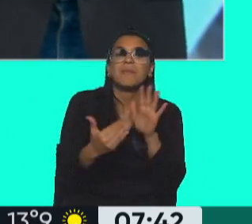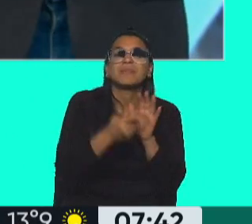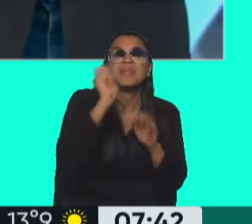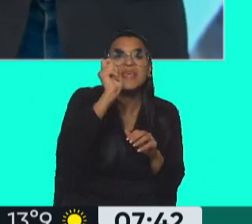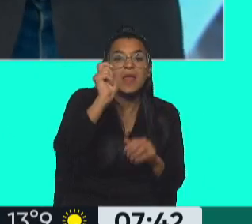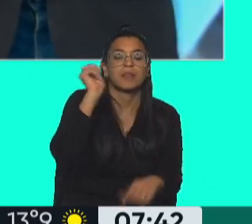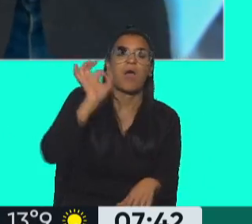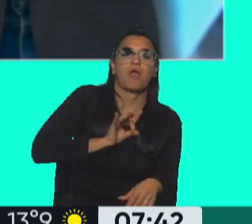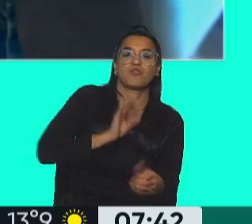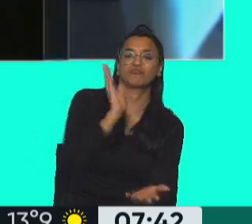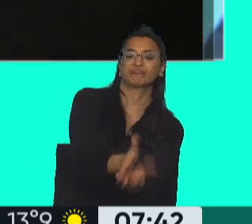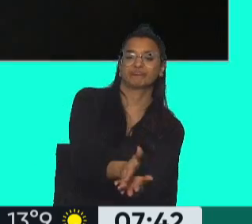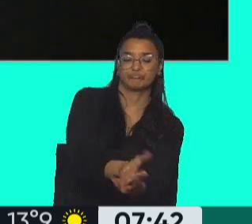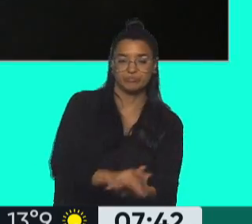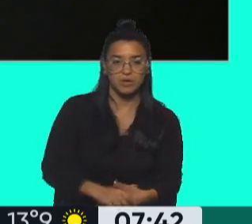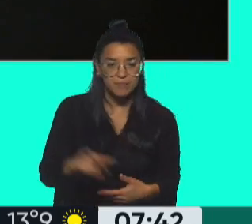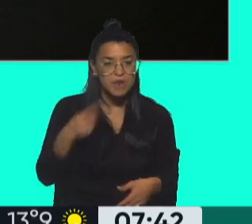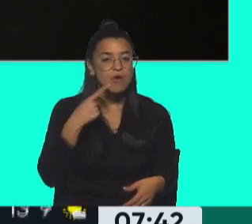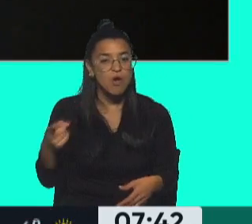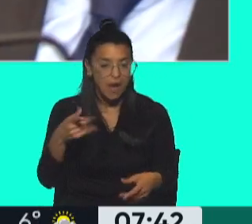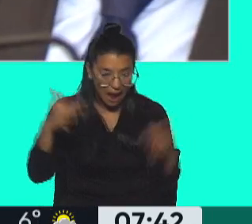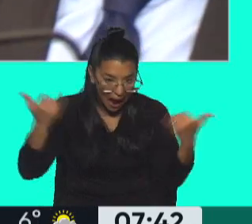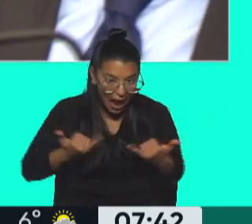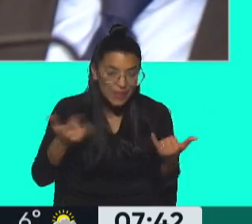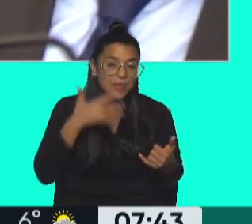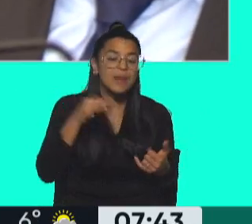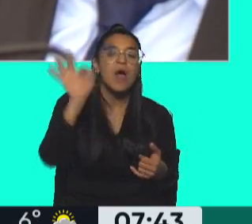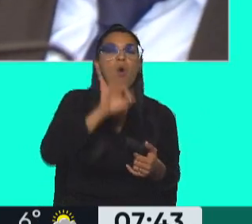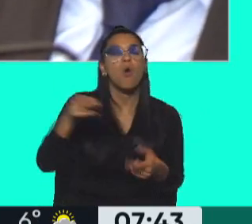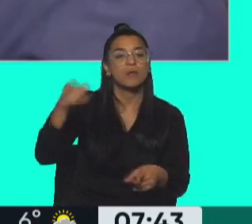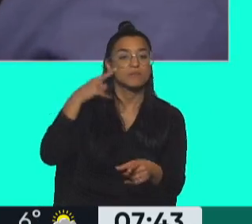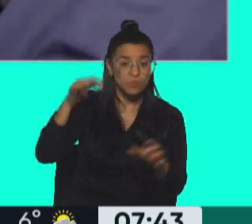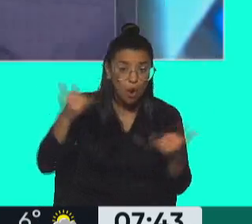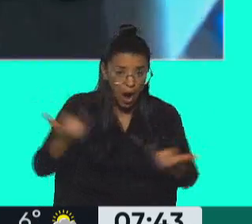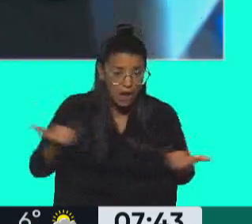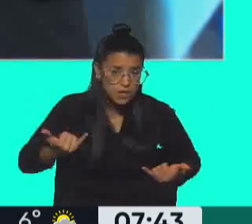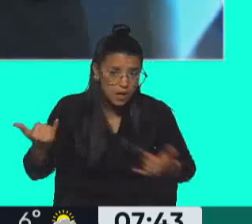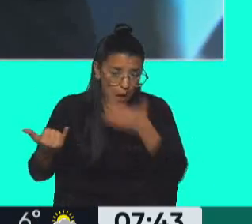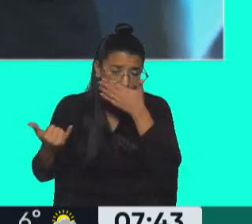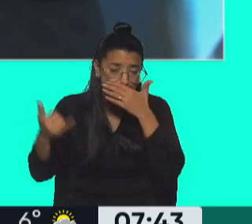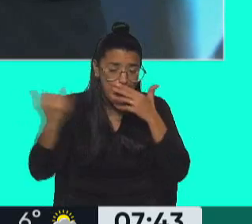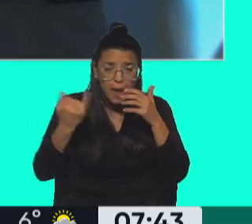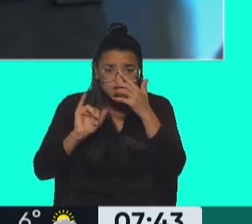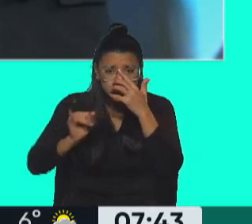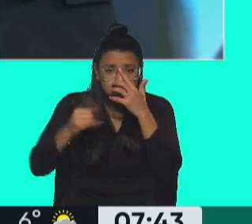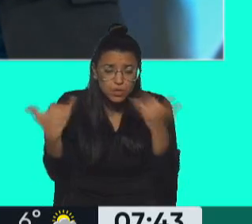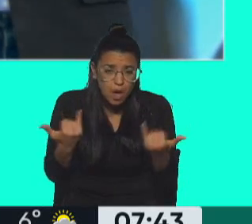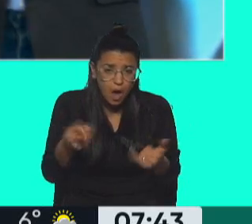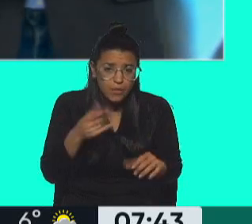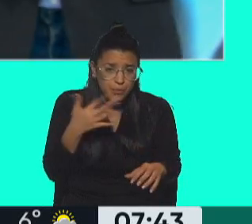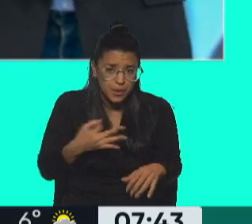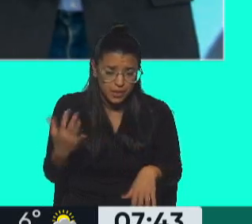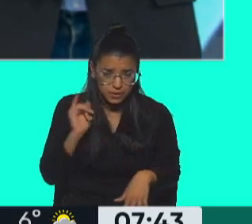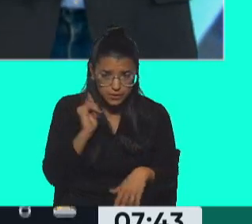imputado. Te hago una consulta, ¿pero es una interpretación o existe realmente? No, existe en la práctica. ¿Existe realmente la práctica? Ah, mira, mira, mira.